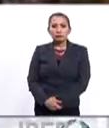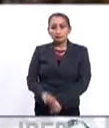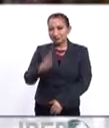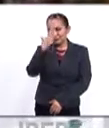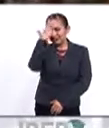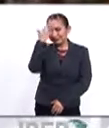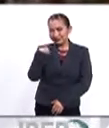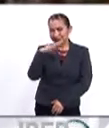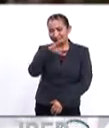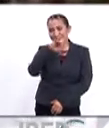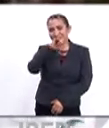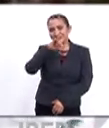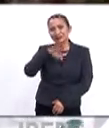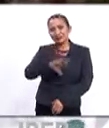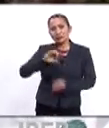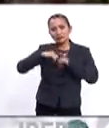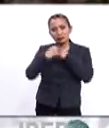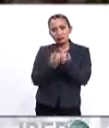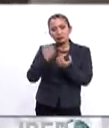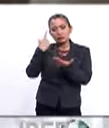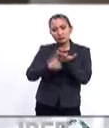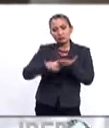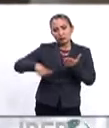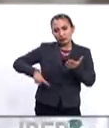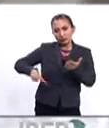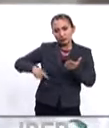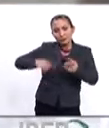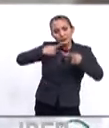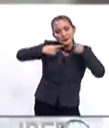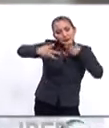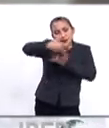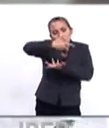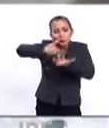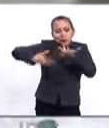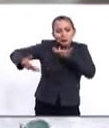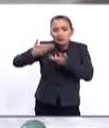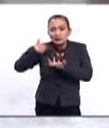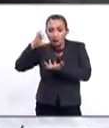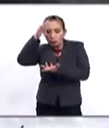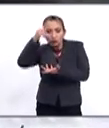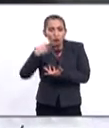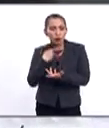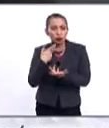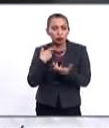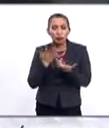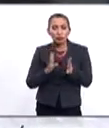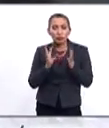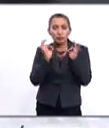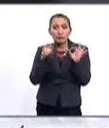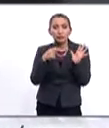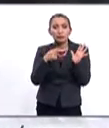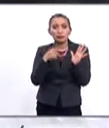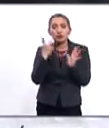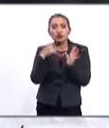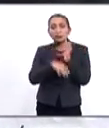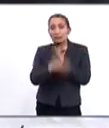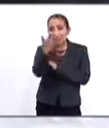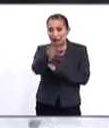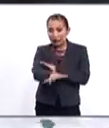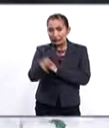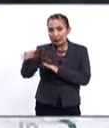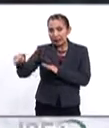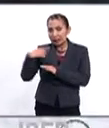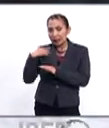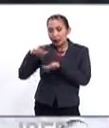Recordemos que la CELAC es un organismo intergubernamental de diálogo y concertación política fundado en 2010